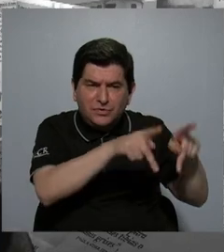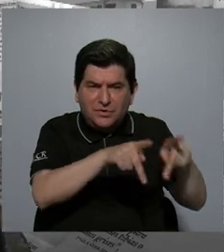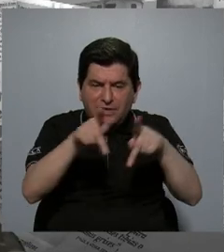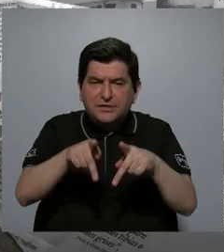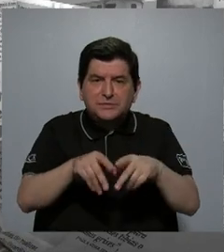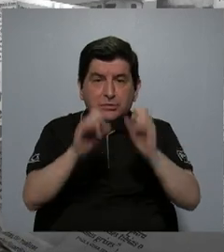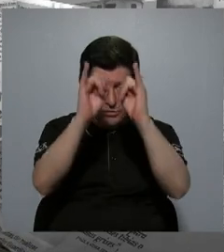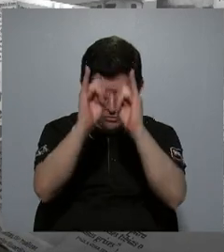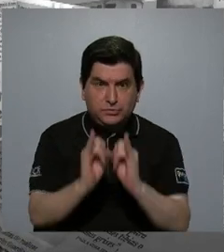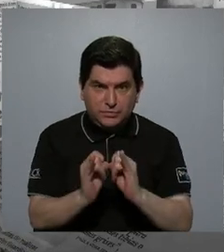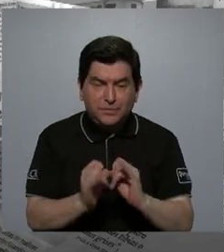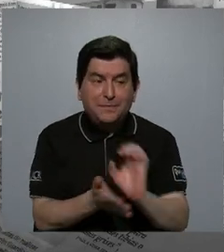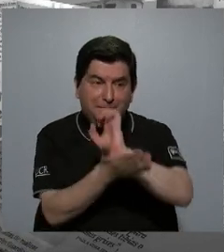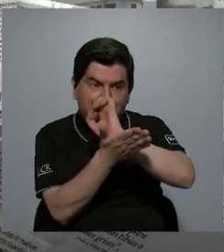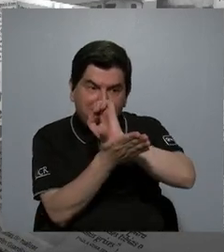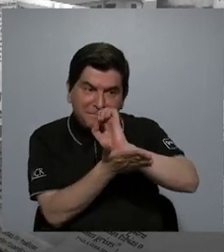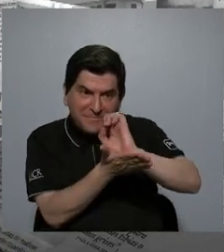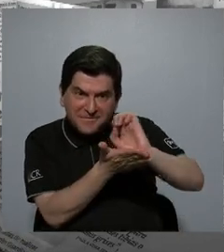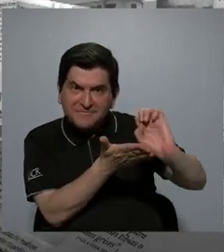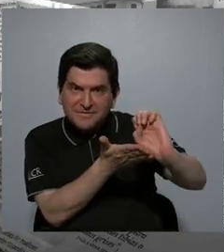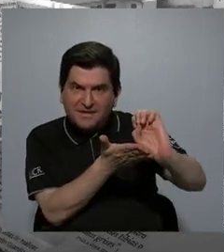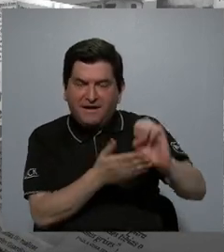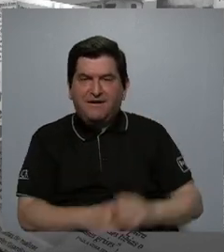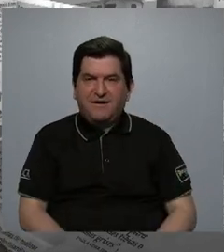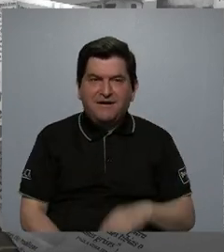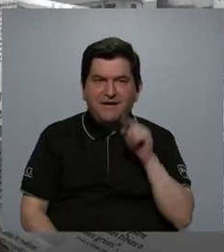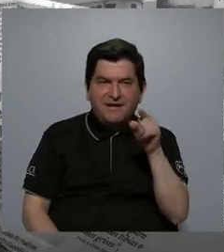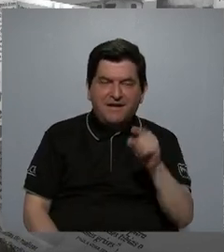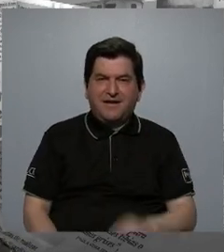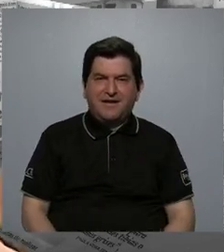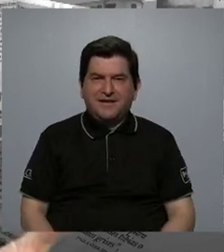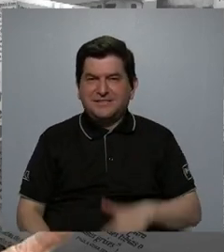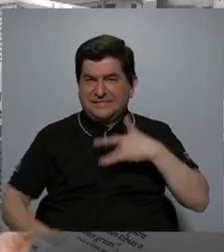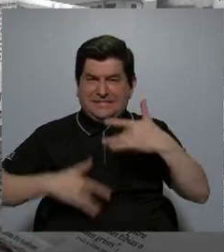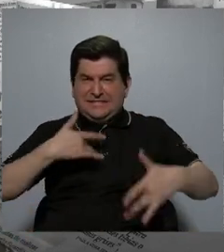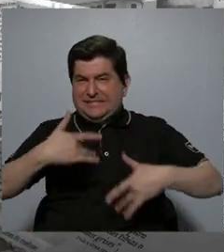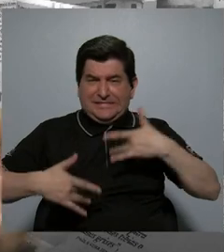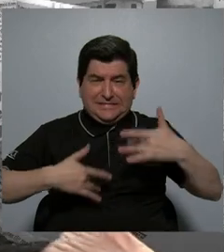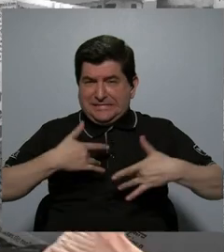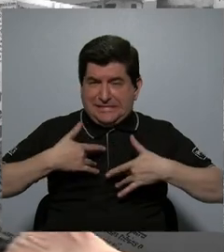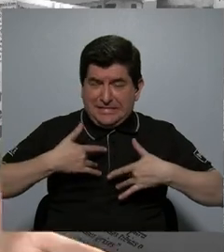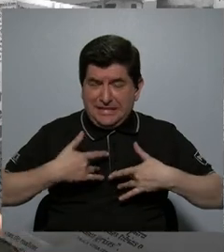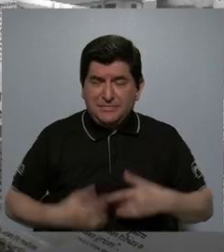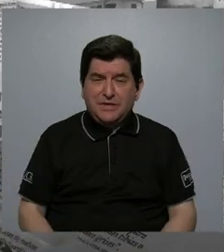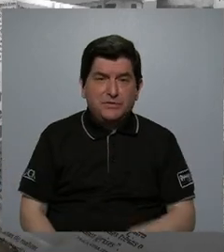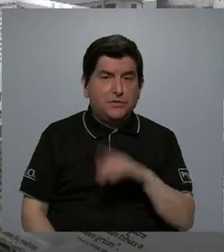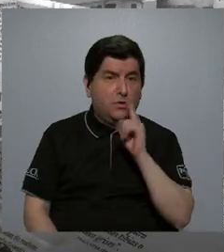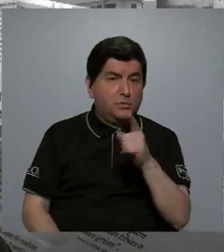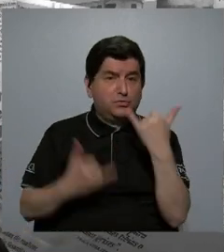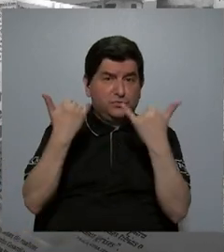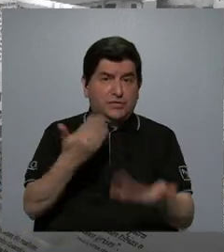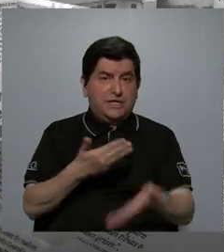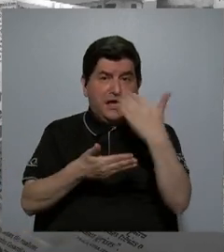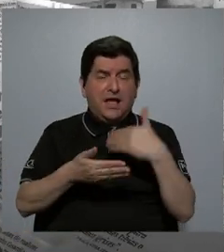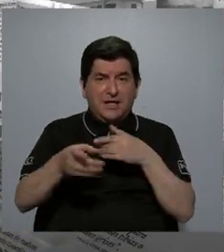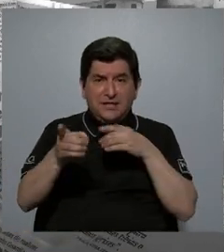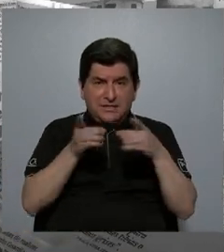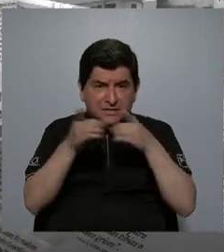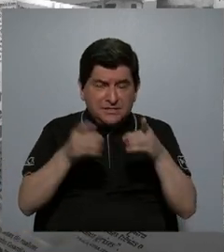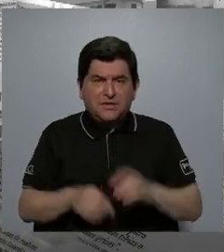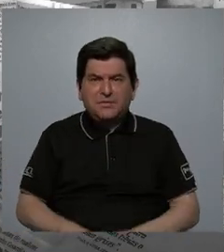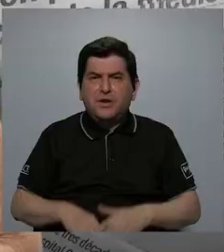para evitar esos sentimientos de los cuales usted nos ha descrito?